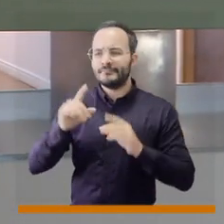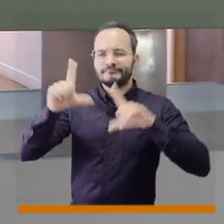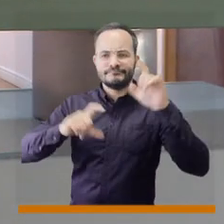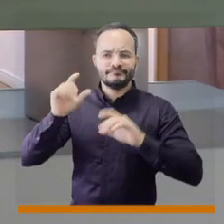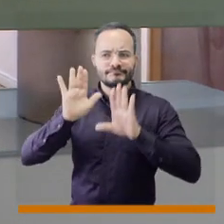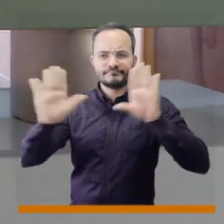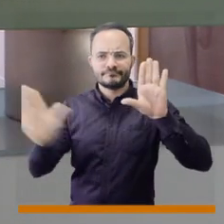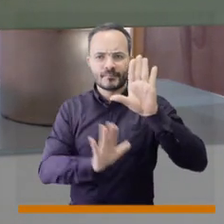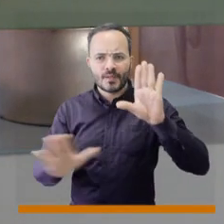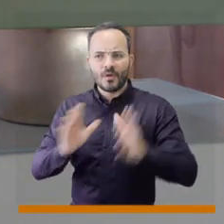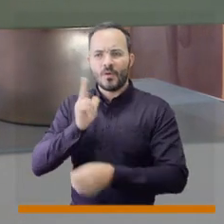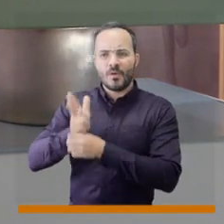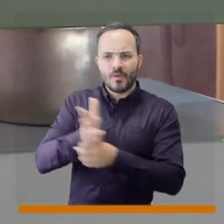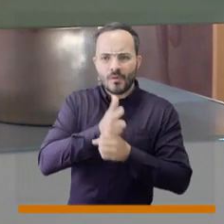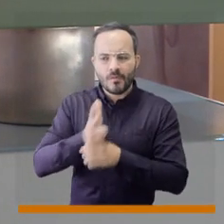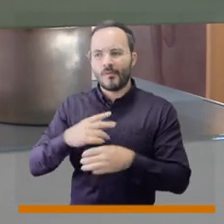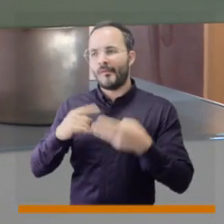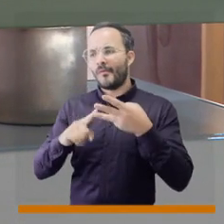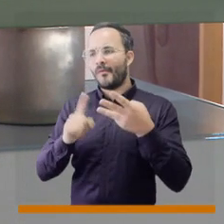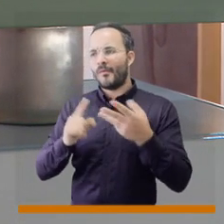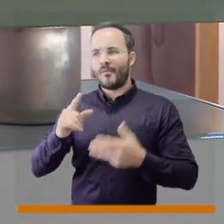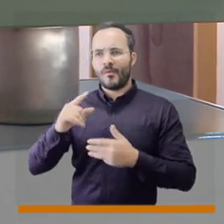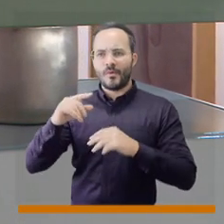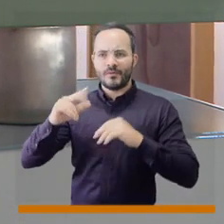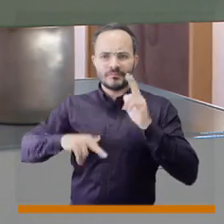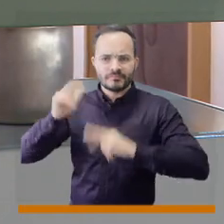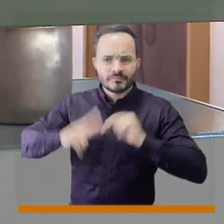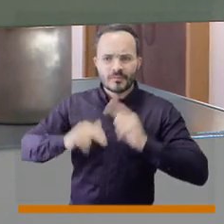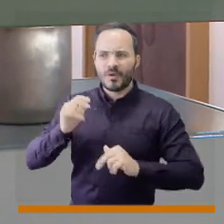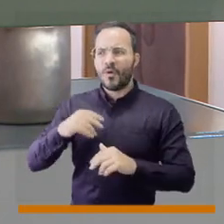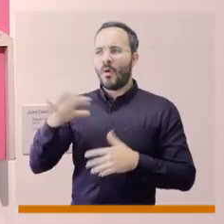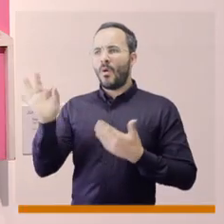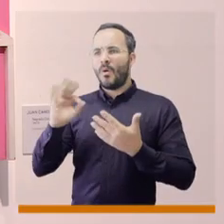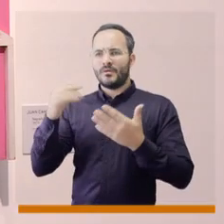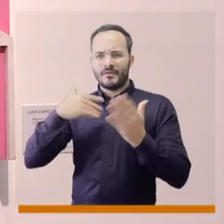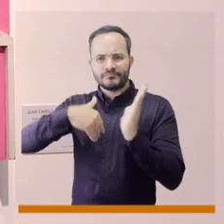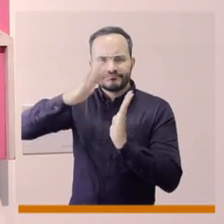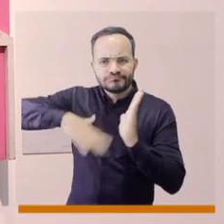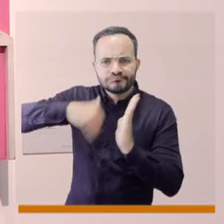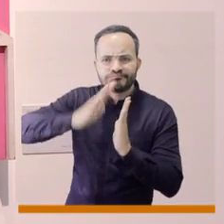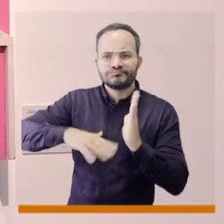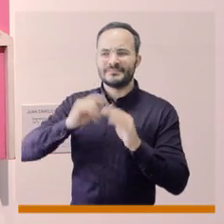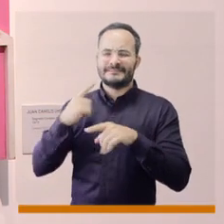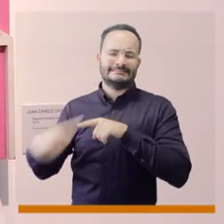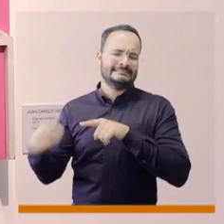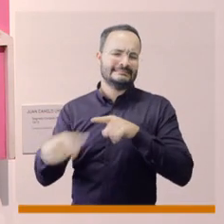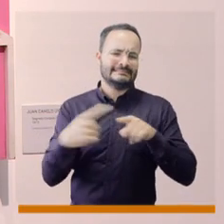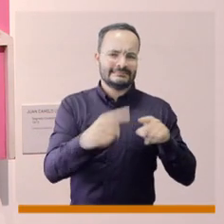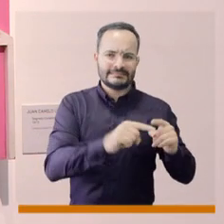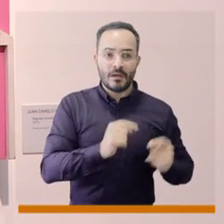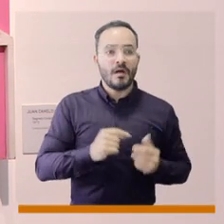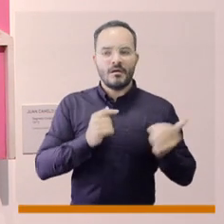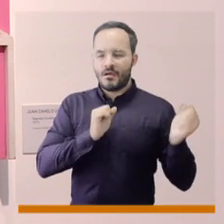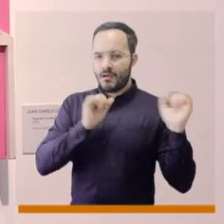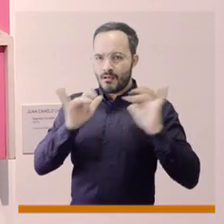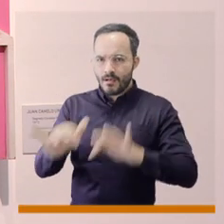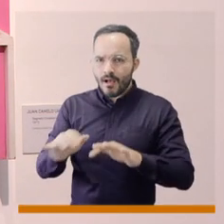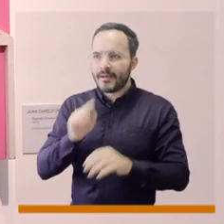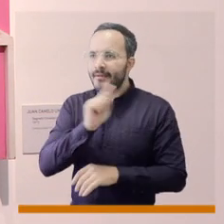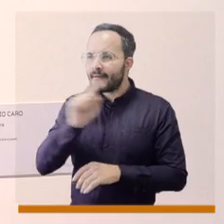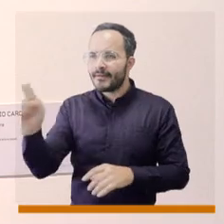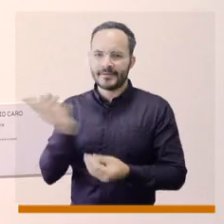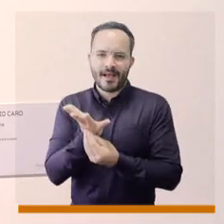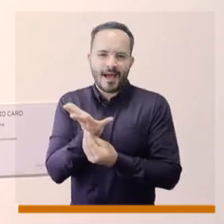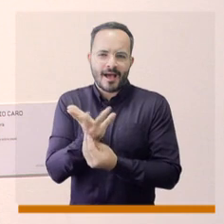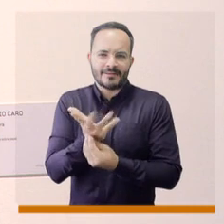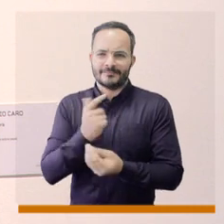fotografía, de grabado, de instalaciones, de pintura. Entonces es una muy buena oportunidad de